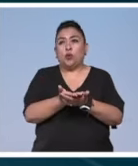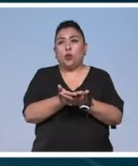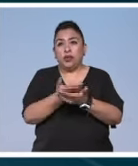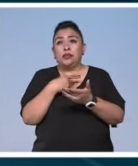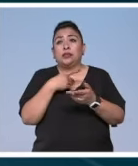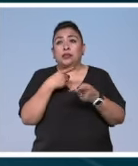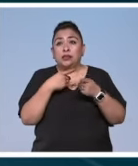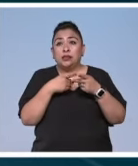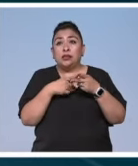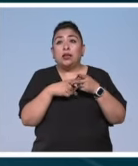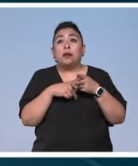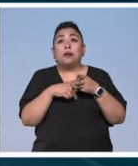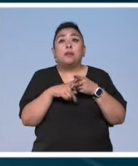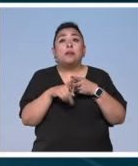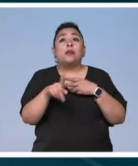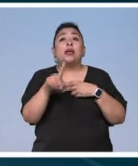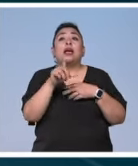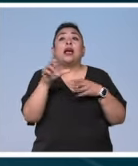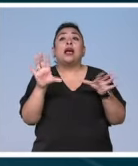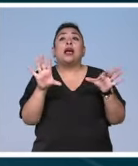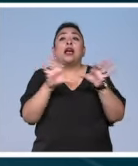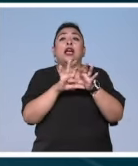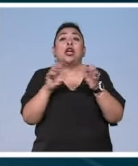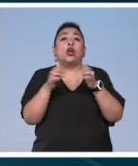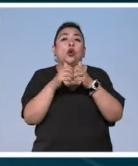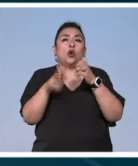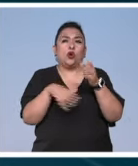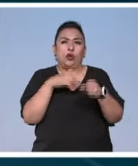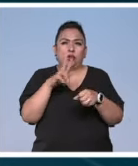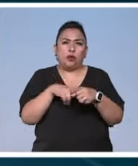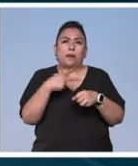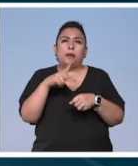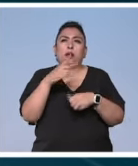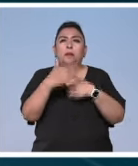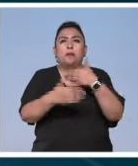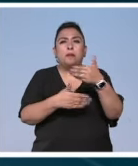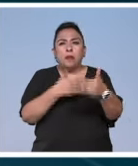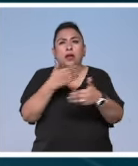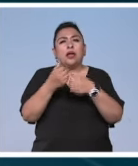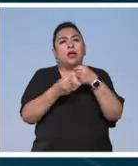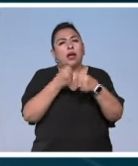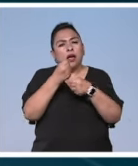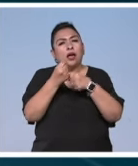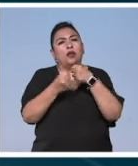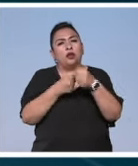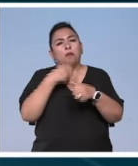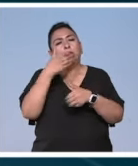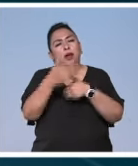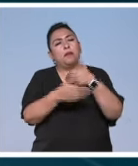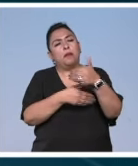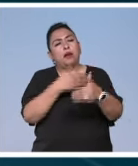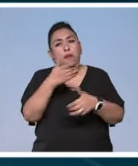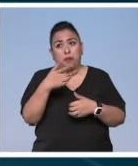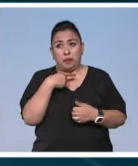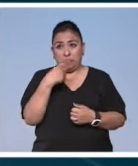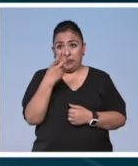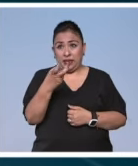de la infancia muy cercana a la naturaleza. Pero además, con el paso de los años, ese